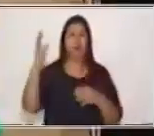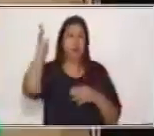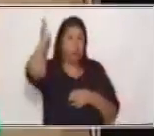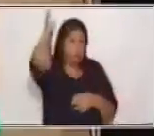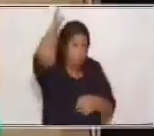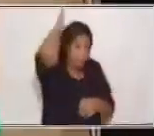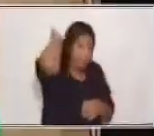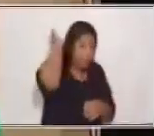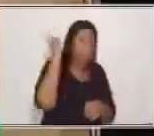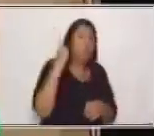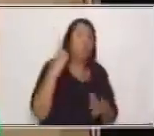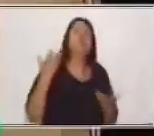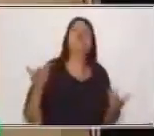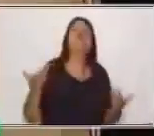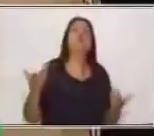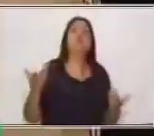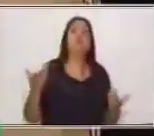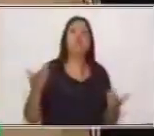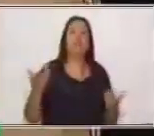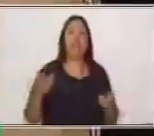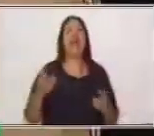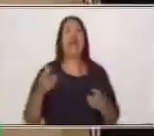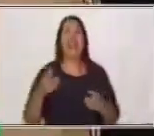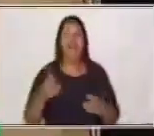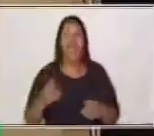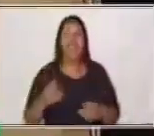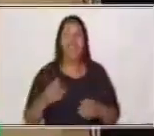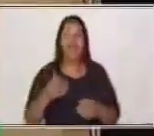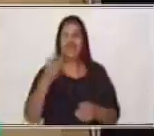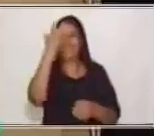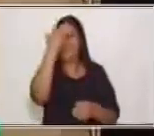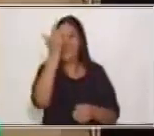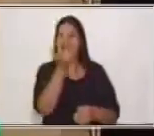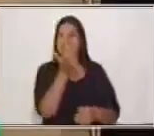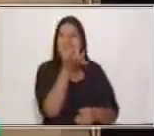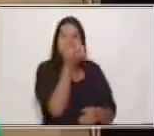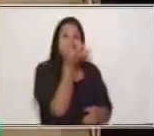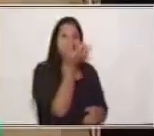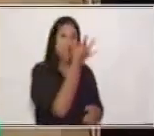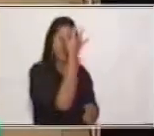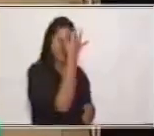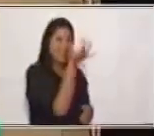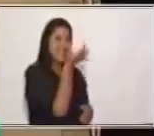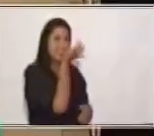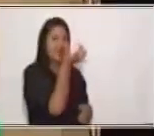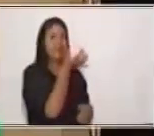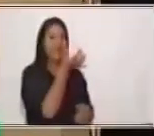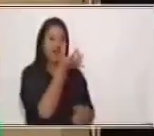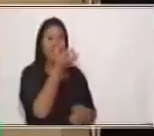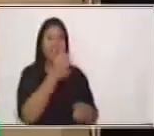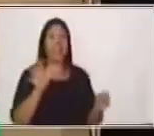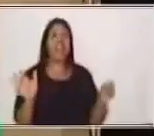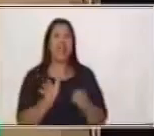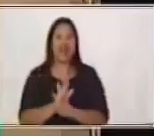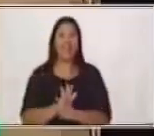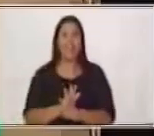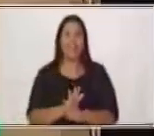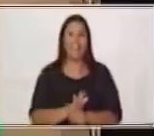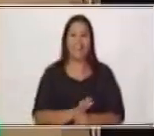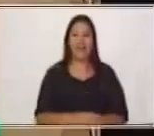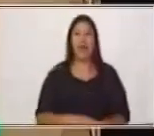Tiburón. Muy bien. Entonces, ahí completamos otro texto y lo leemos de la siguiente manera.